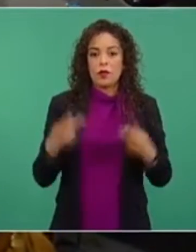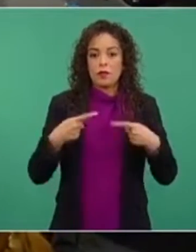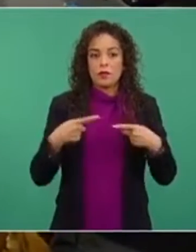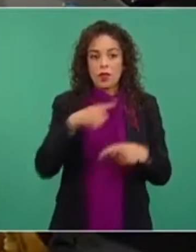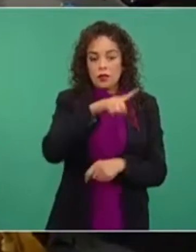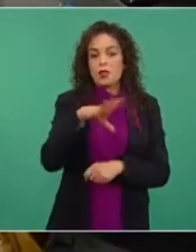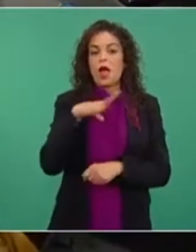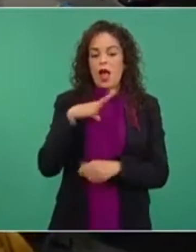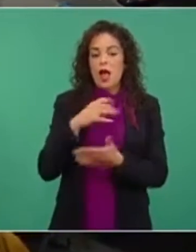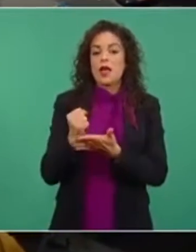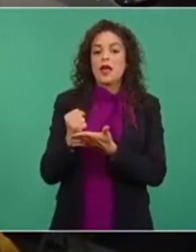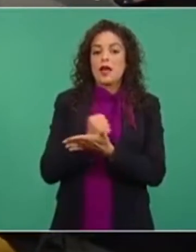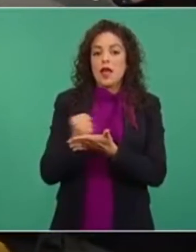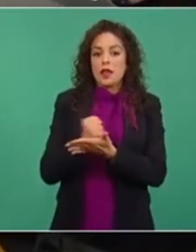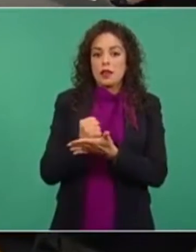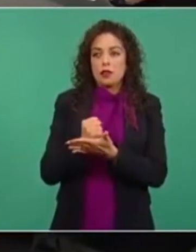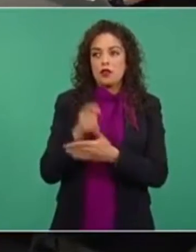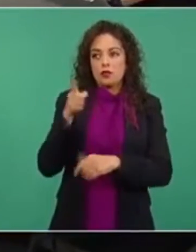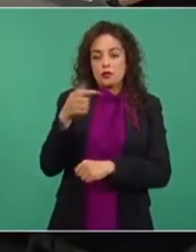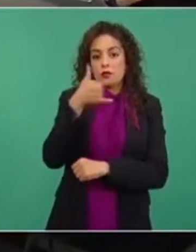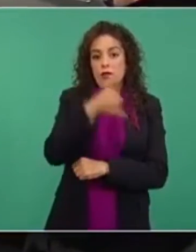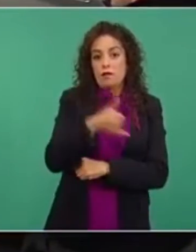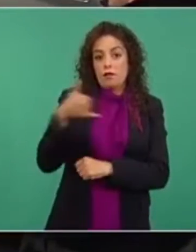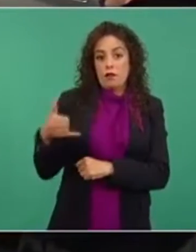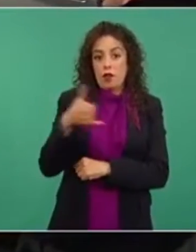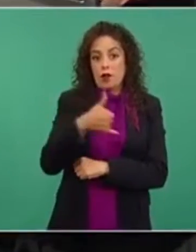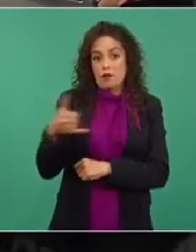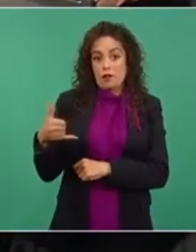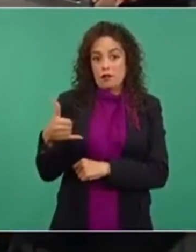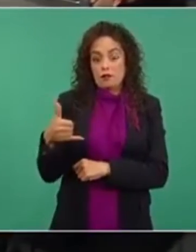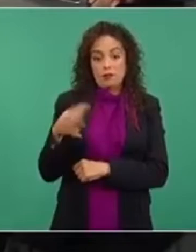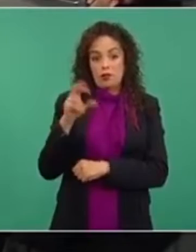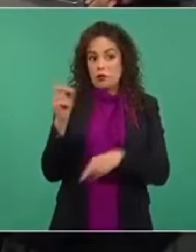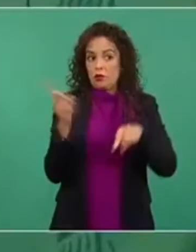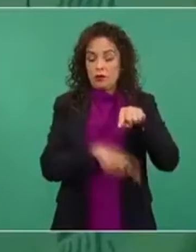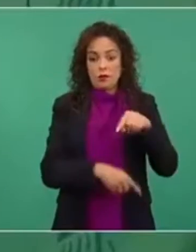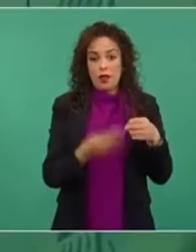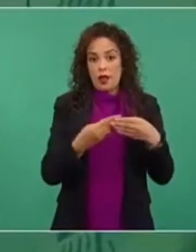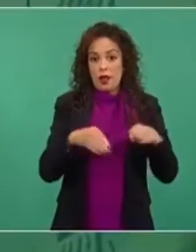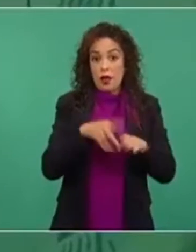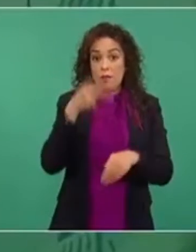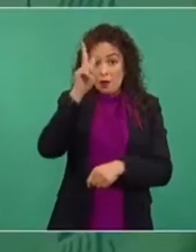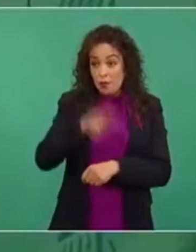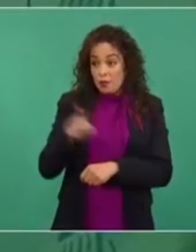o que tienen créditos con el Infonavit, pero era toda una mafia.